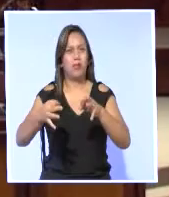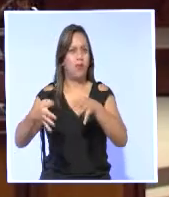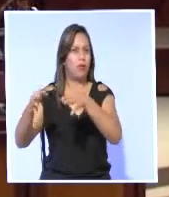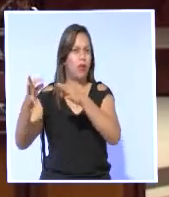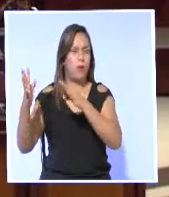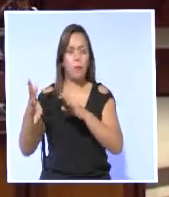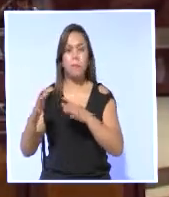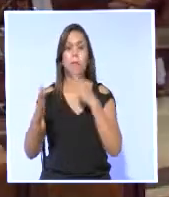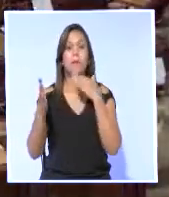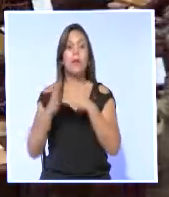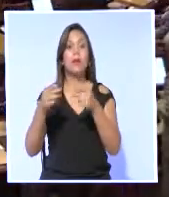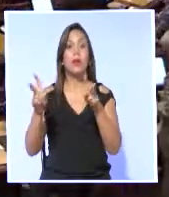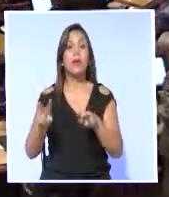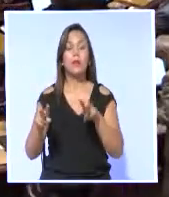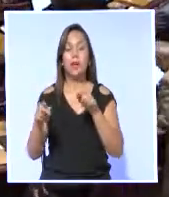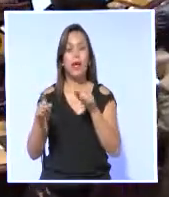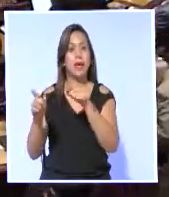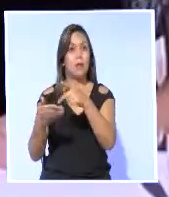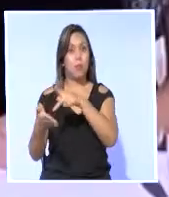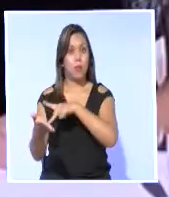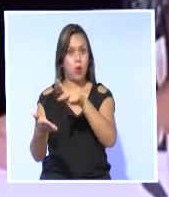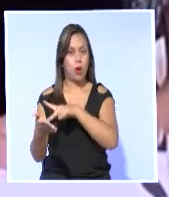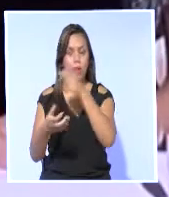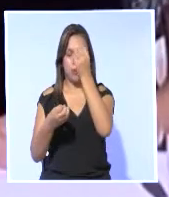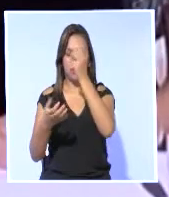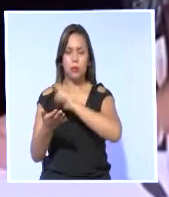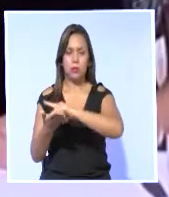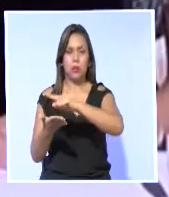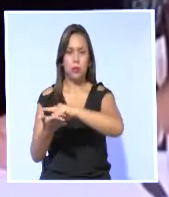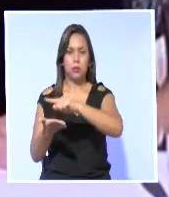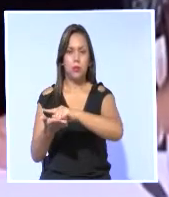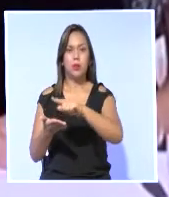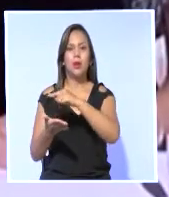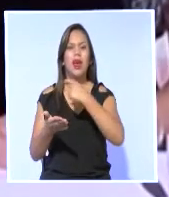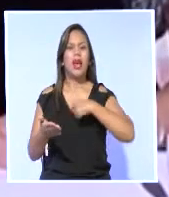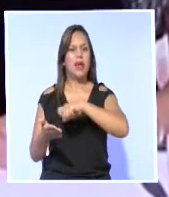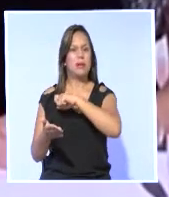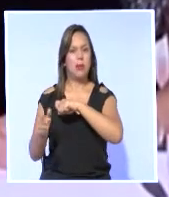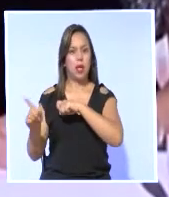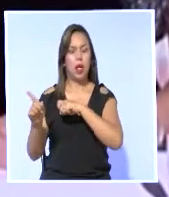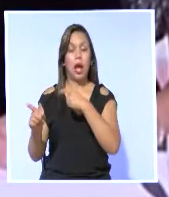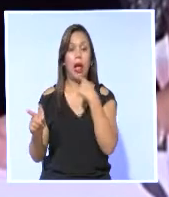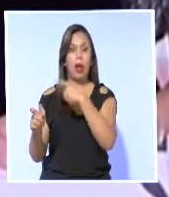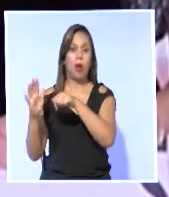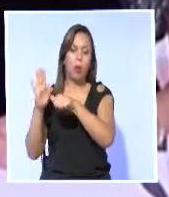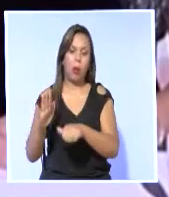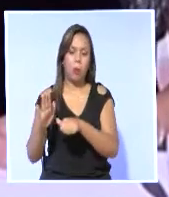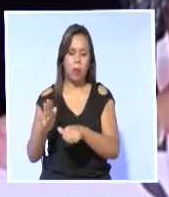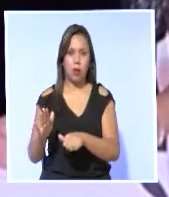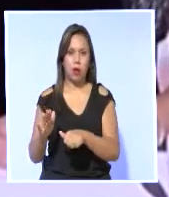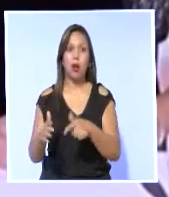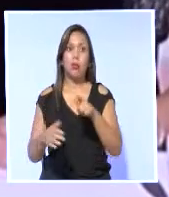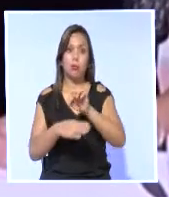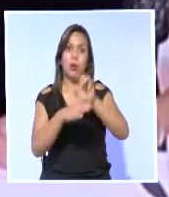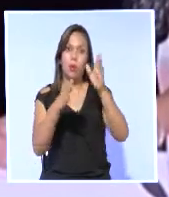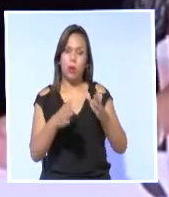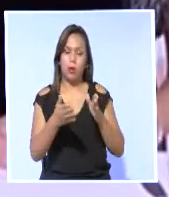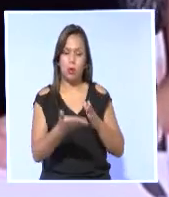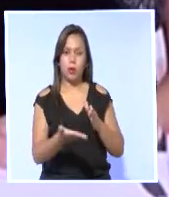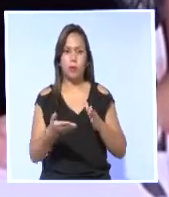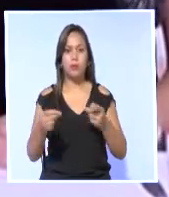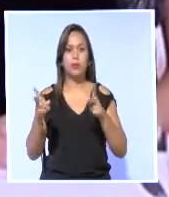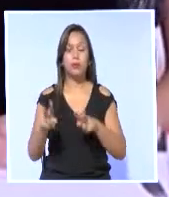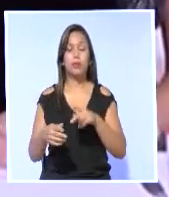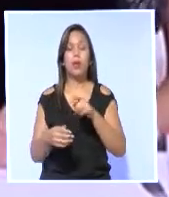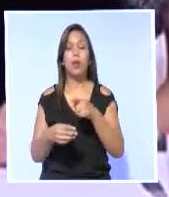tras los términos insultantes utilizados durante el informativo semanal Gracias por Nada del canal español InterEconomía TV, conducido